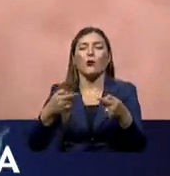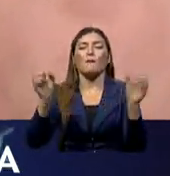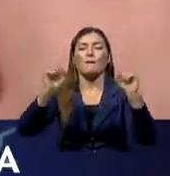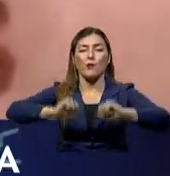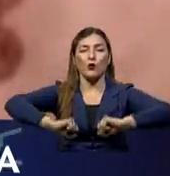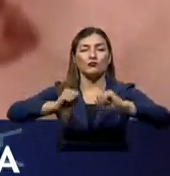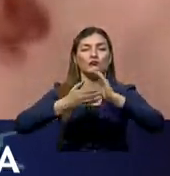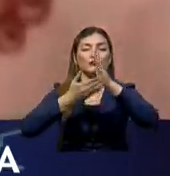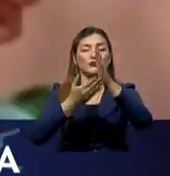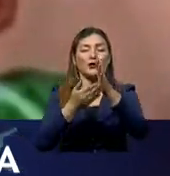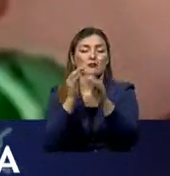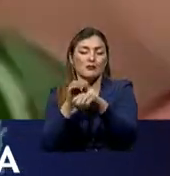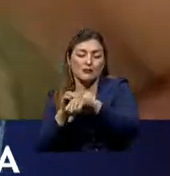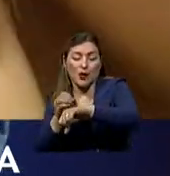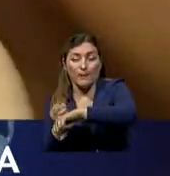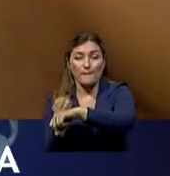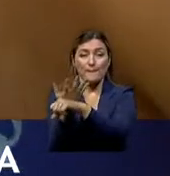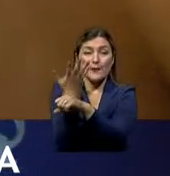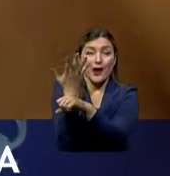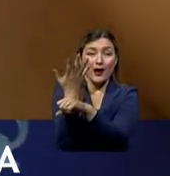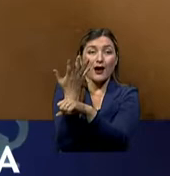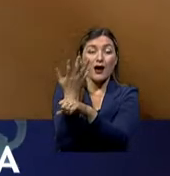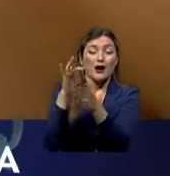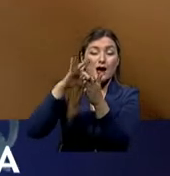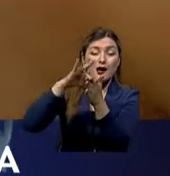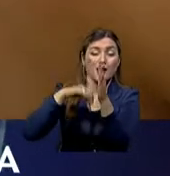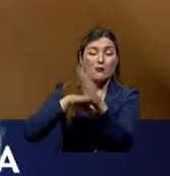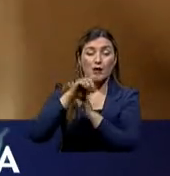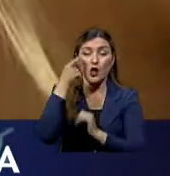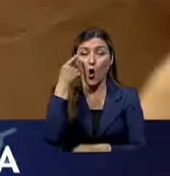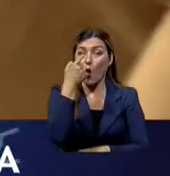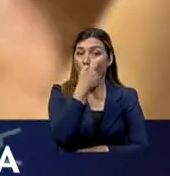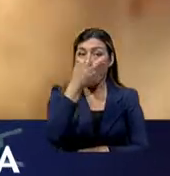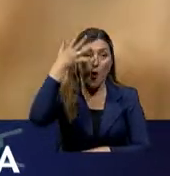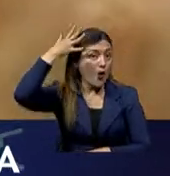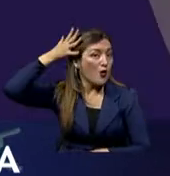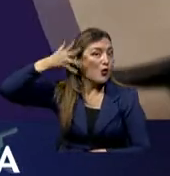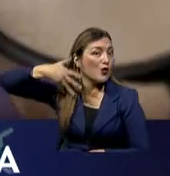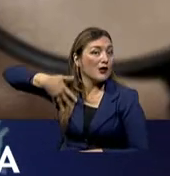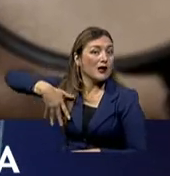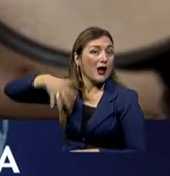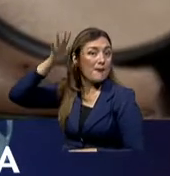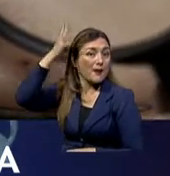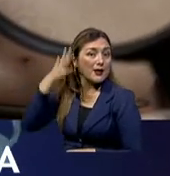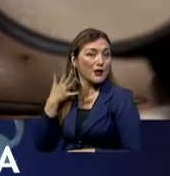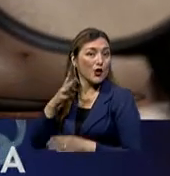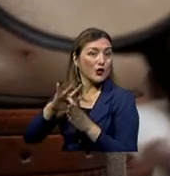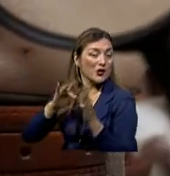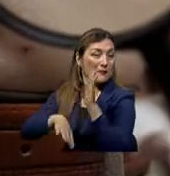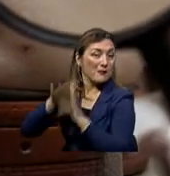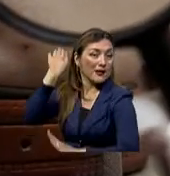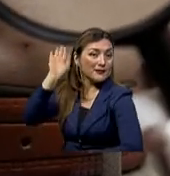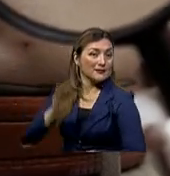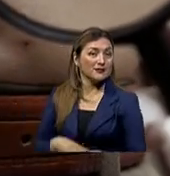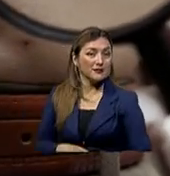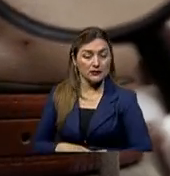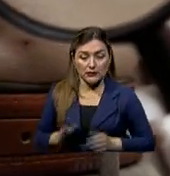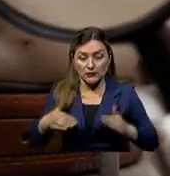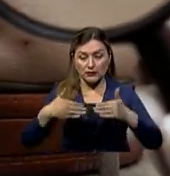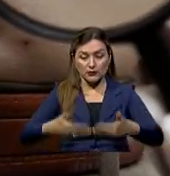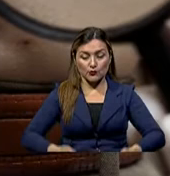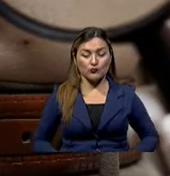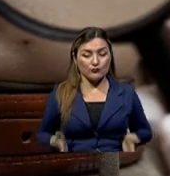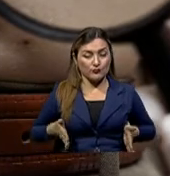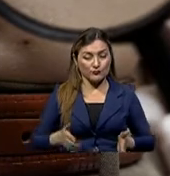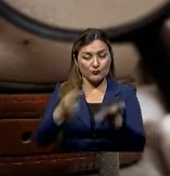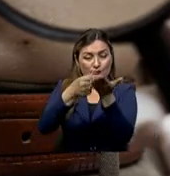quienes tienen piel blanca, cuanto más clara la piel, los ojos y el pelo, mayor el riesgo. La genética. Si